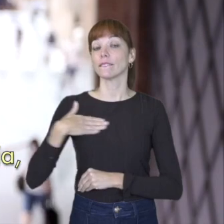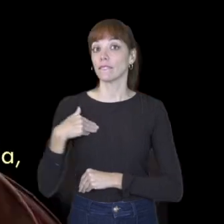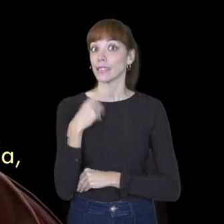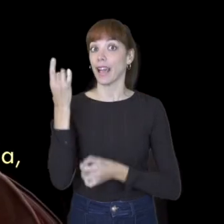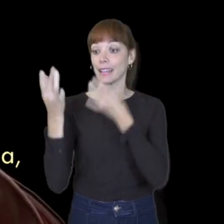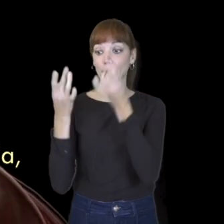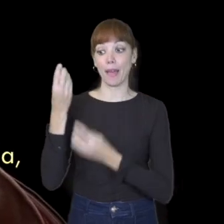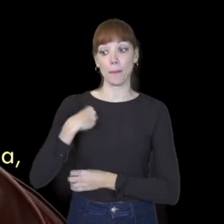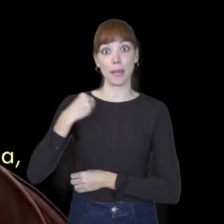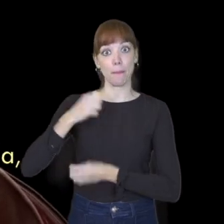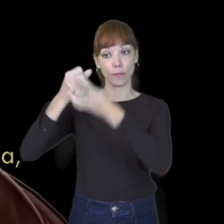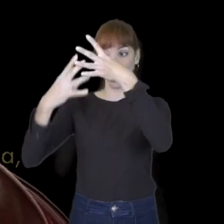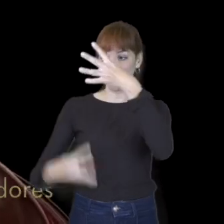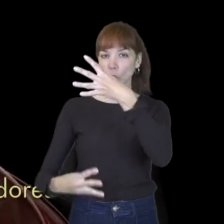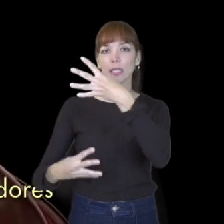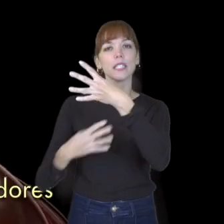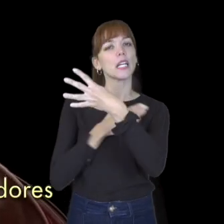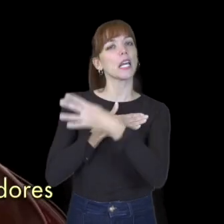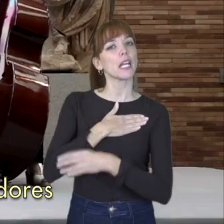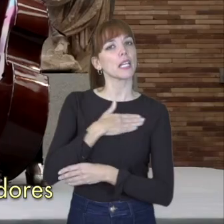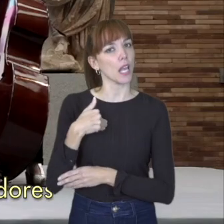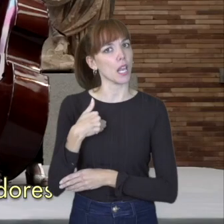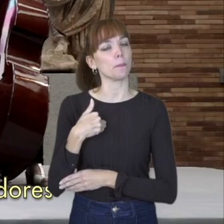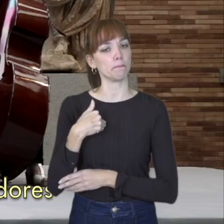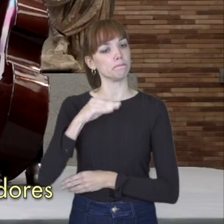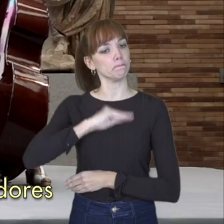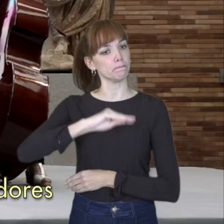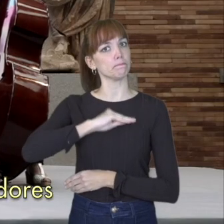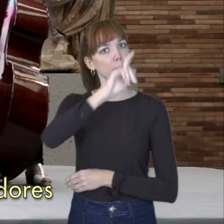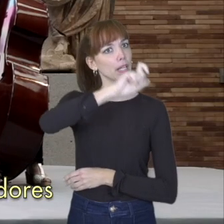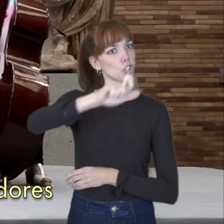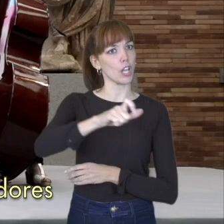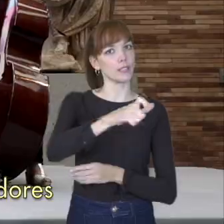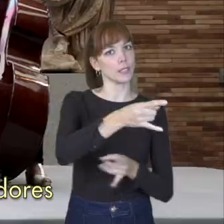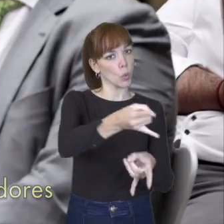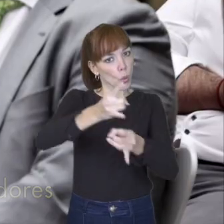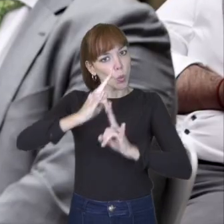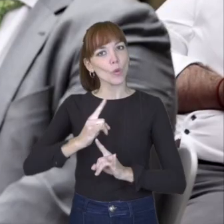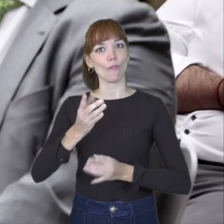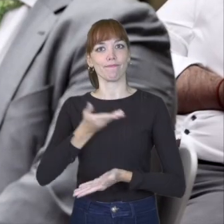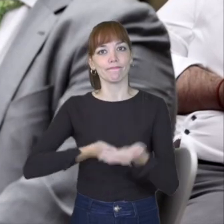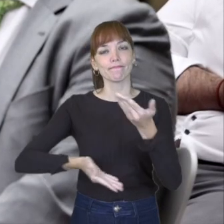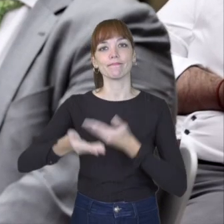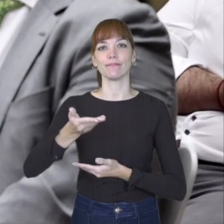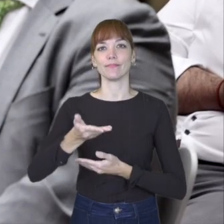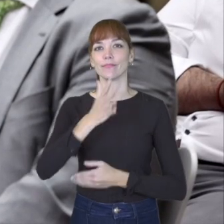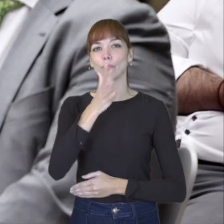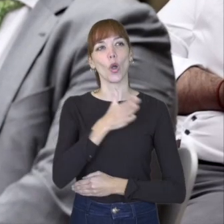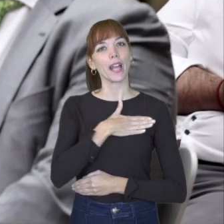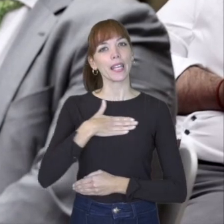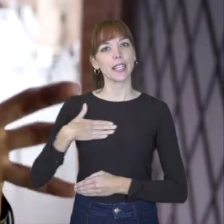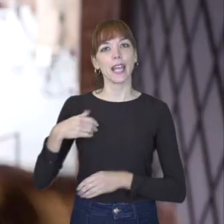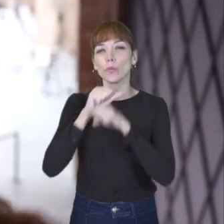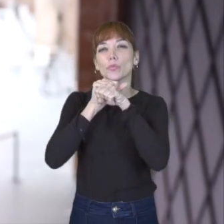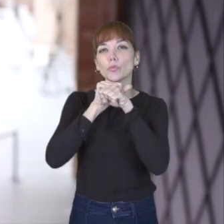integrar en esas actividades pues a un número importante de colaboradores. Porque lo que queremos es construir